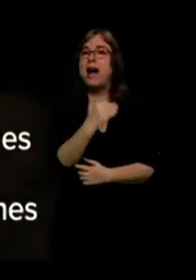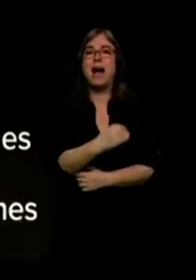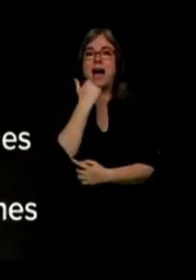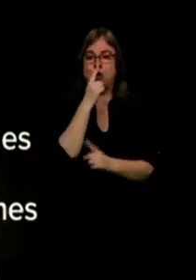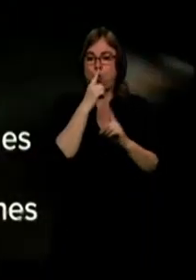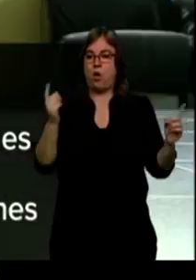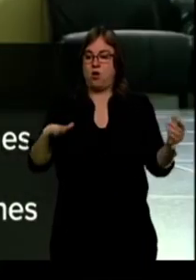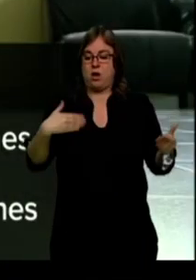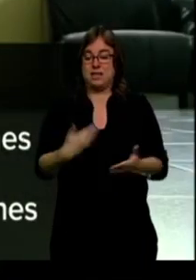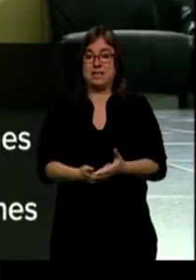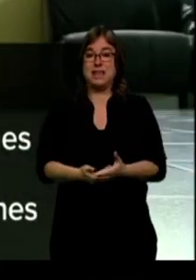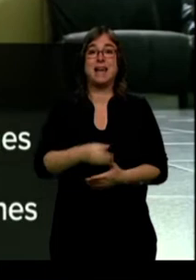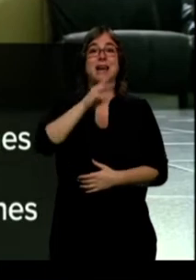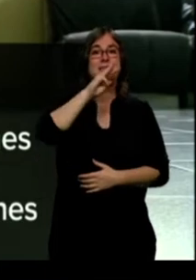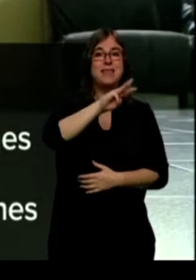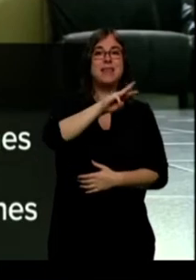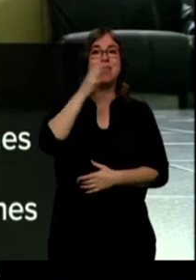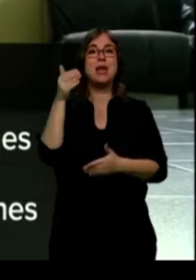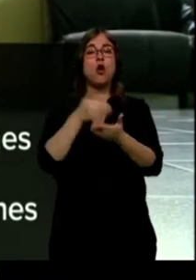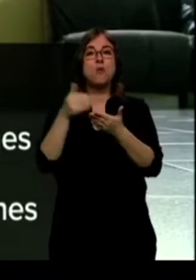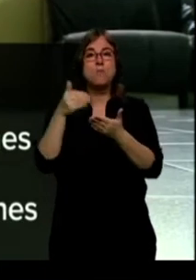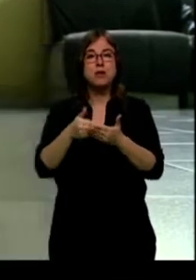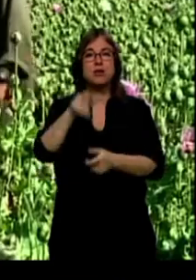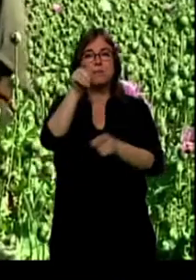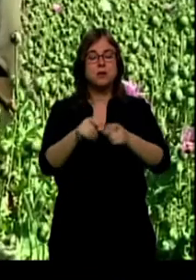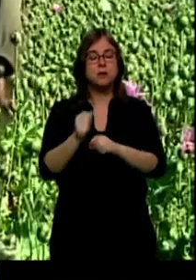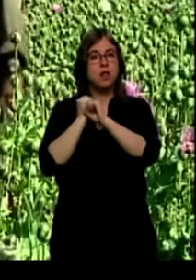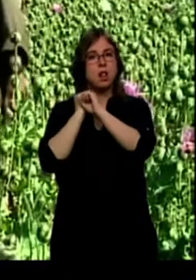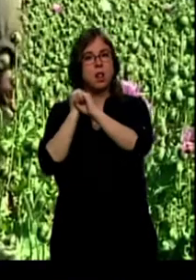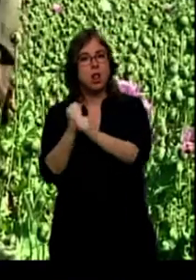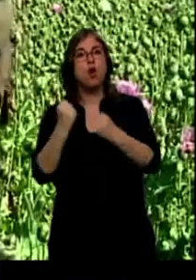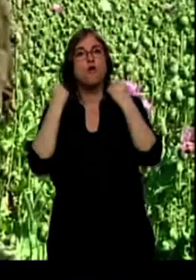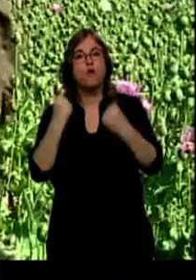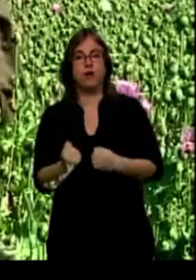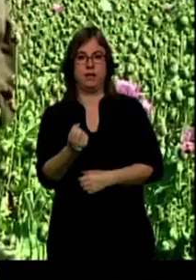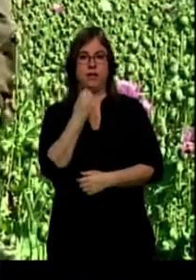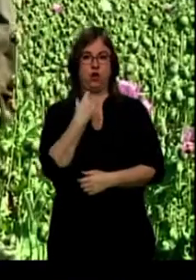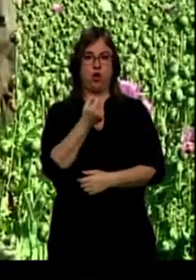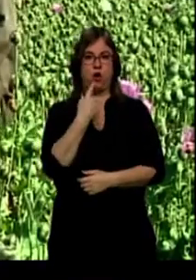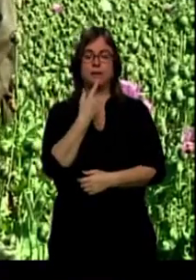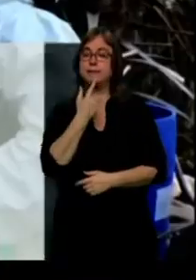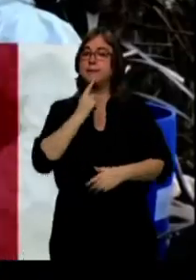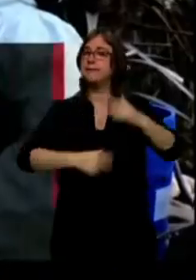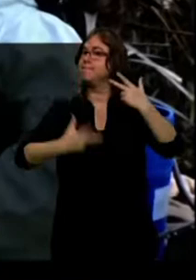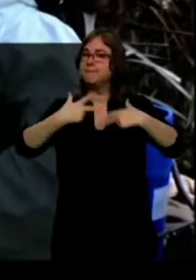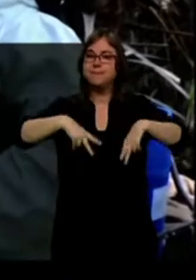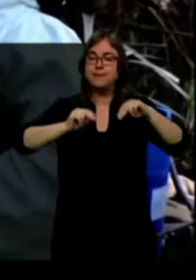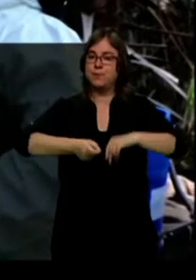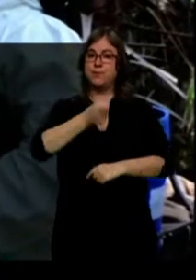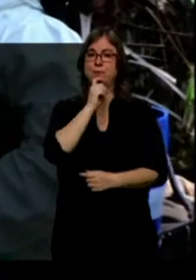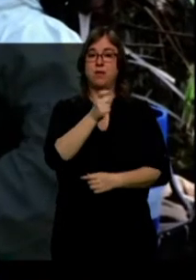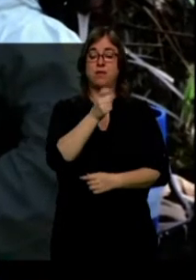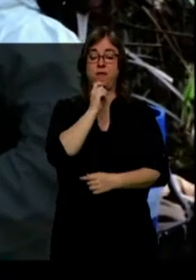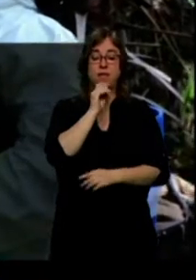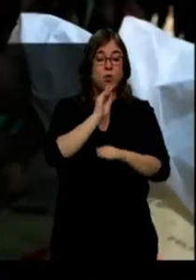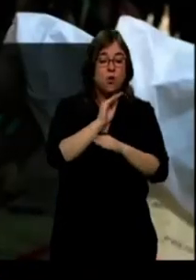personas en el planeta sufren graves problemas de drogodependencia. Un problema difícil de cortar de raíz. El cultivo de cocaína y de opio